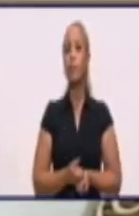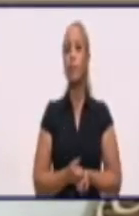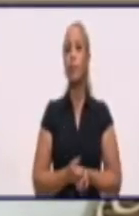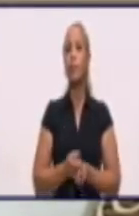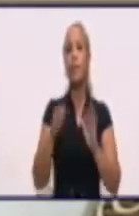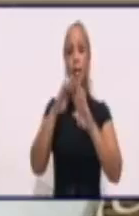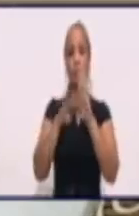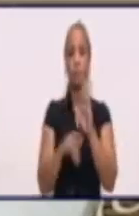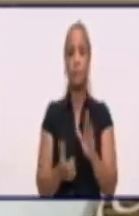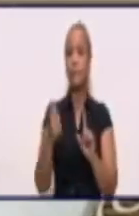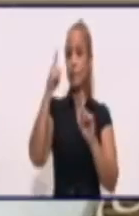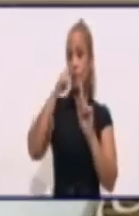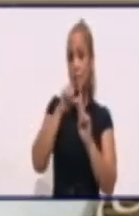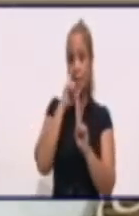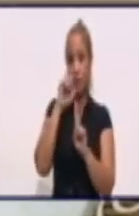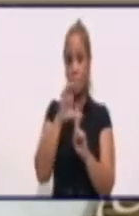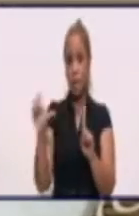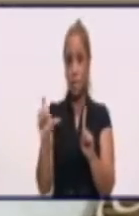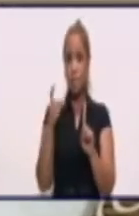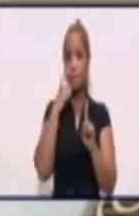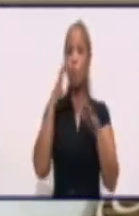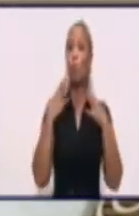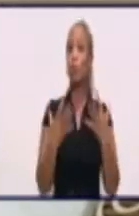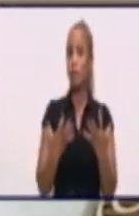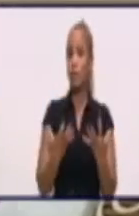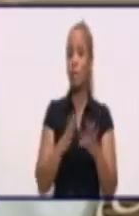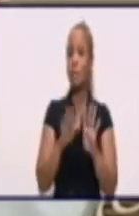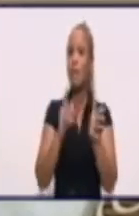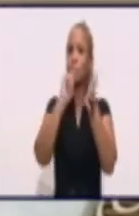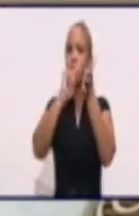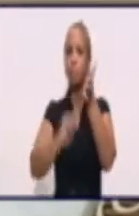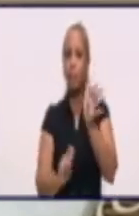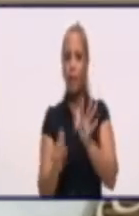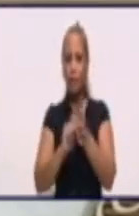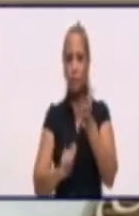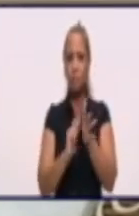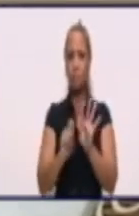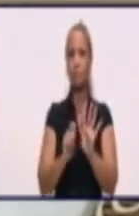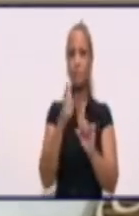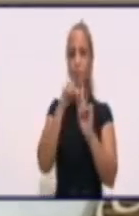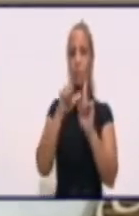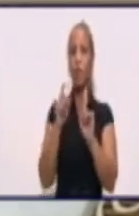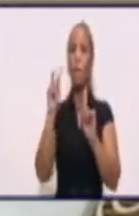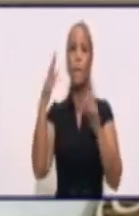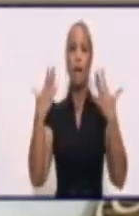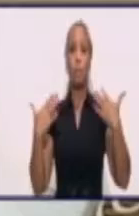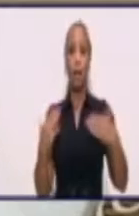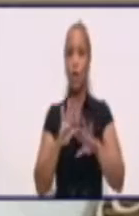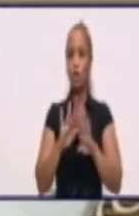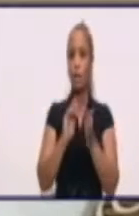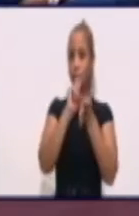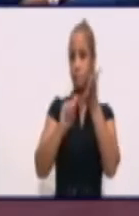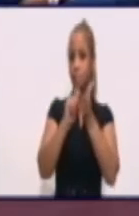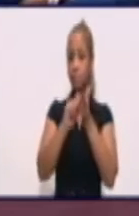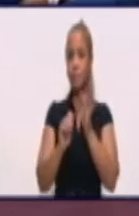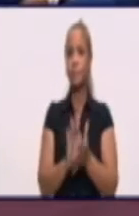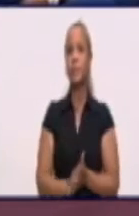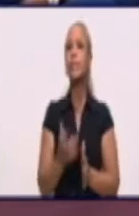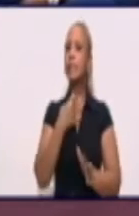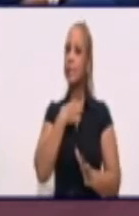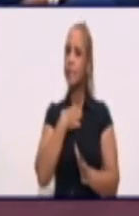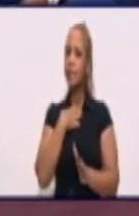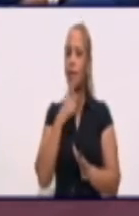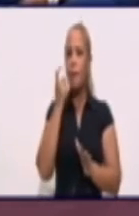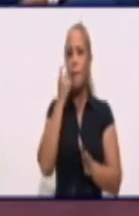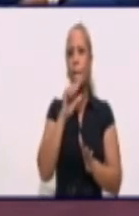con temas sumamente interesantes. Ya el plan temático para el verano está diseñado y tiene que ver precisamente con